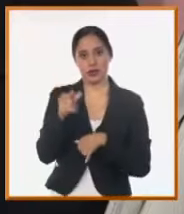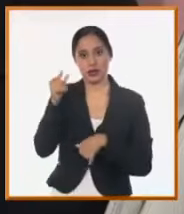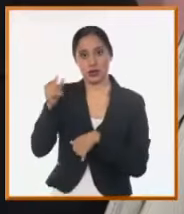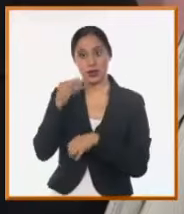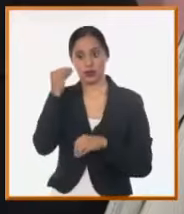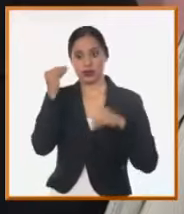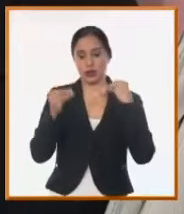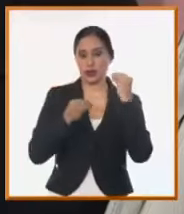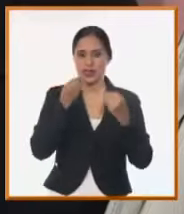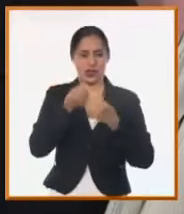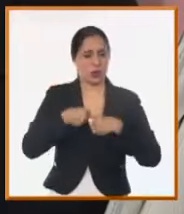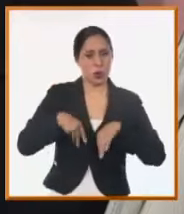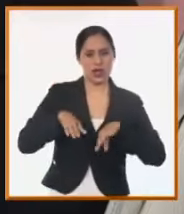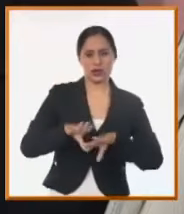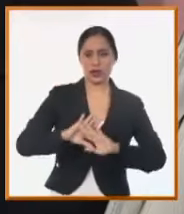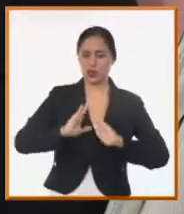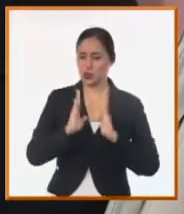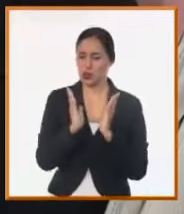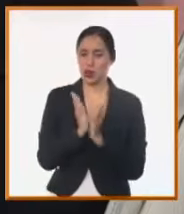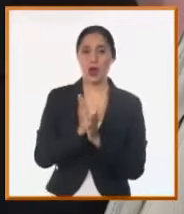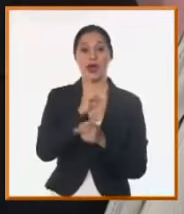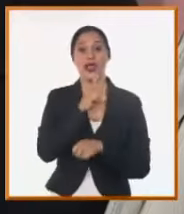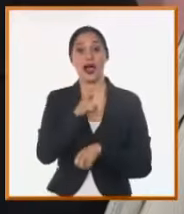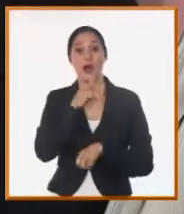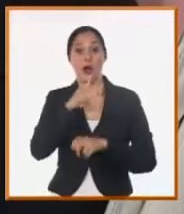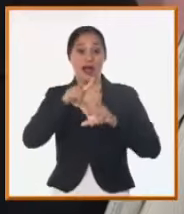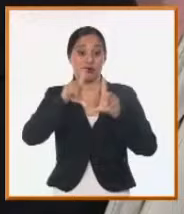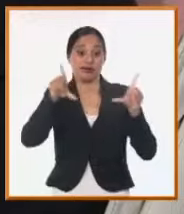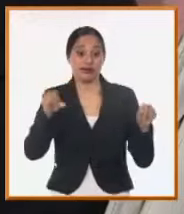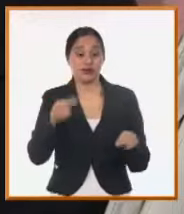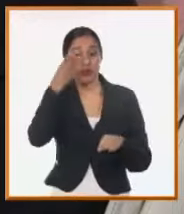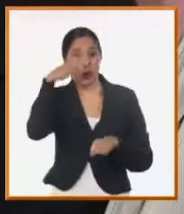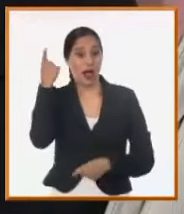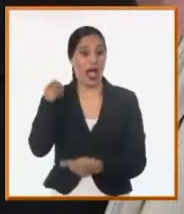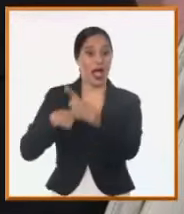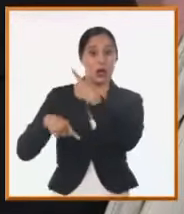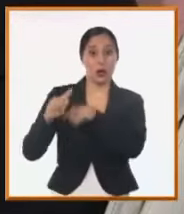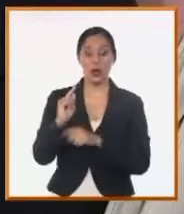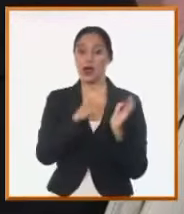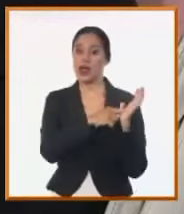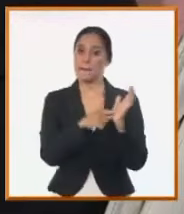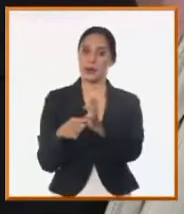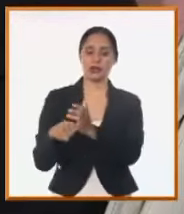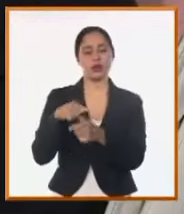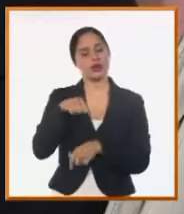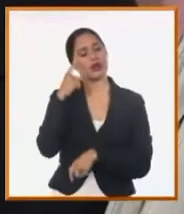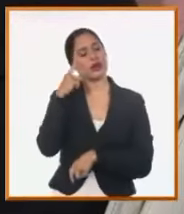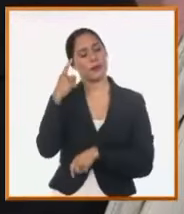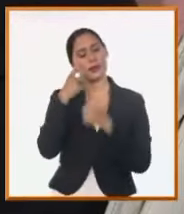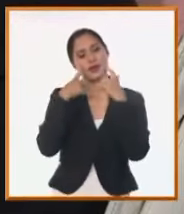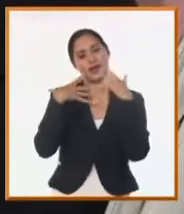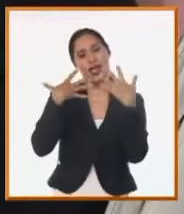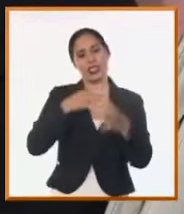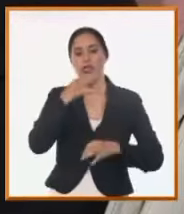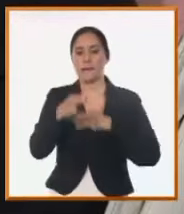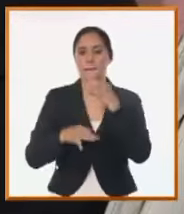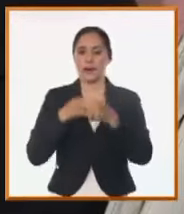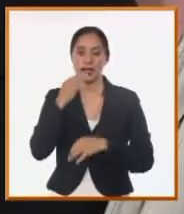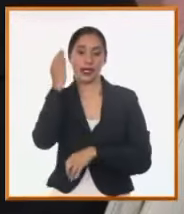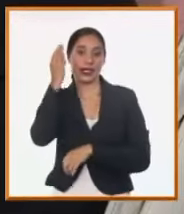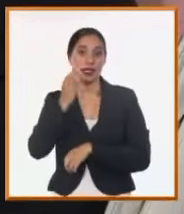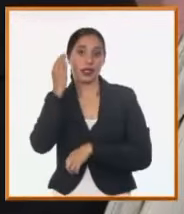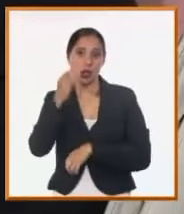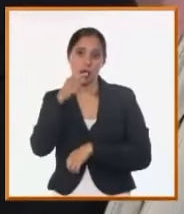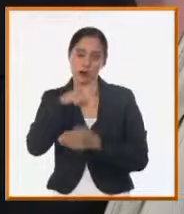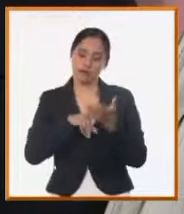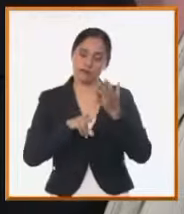escuchado. La situación en general del abasto de agua en el país, ayer se daban algunos elementos, pero me gustaría escuchar sus opiniones, quizás sobre estos territorios en particular, si